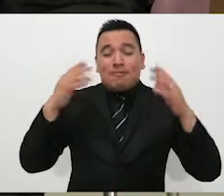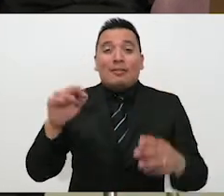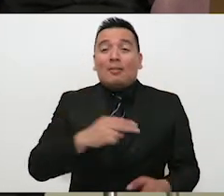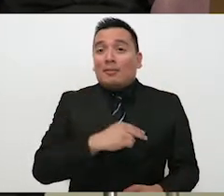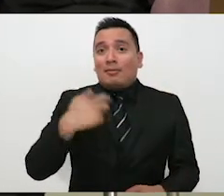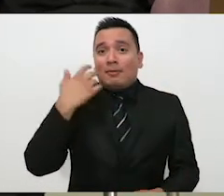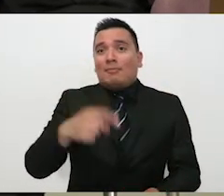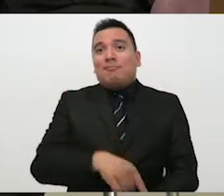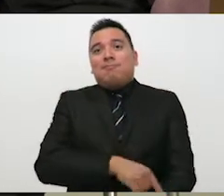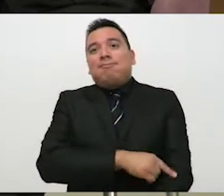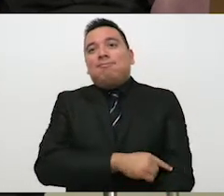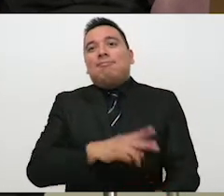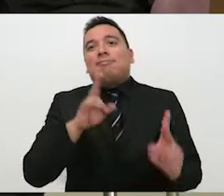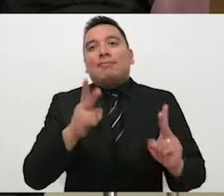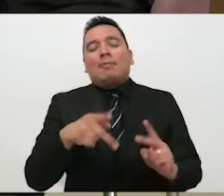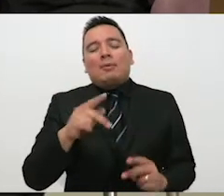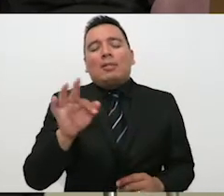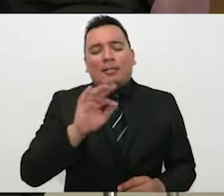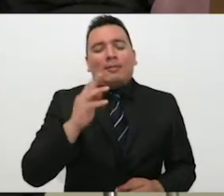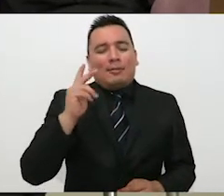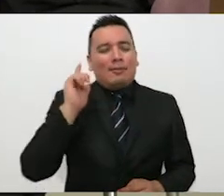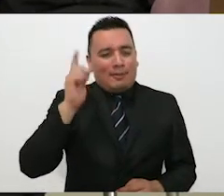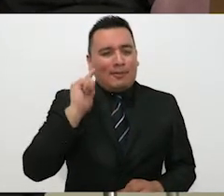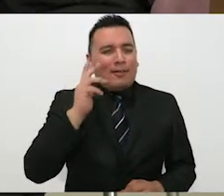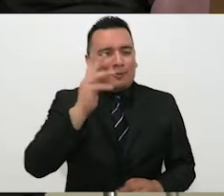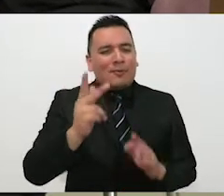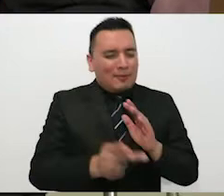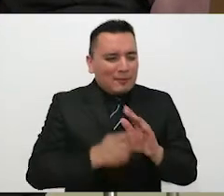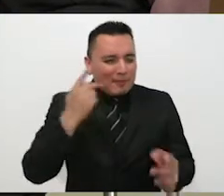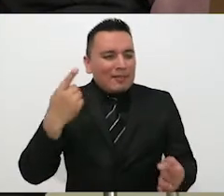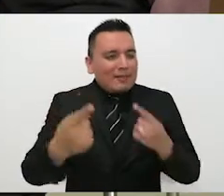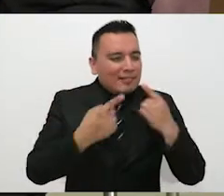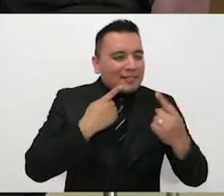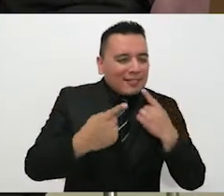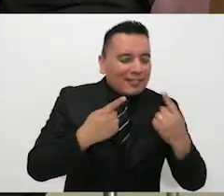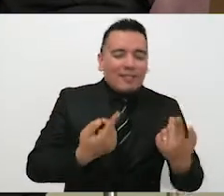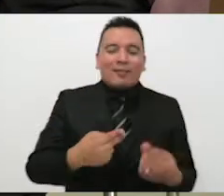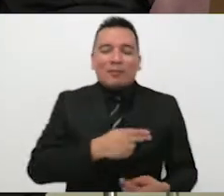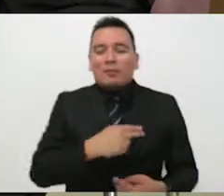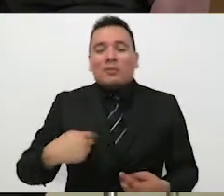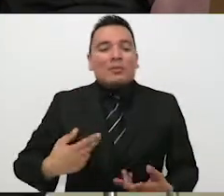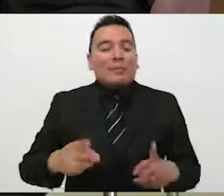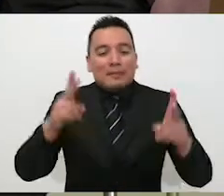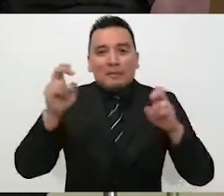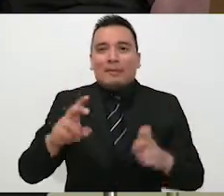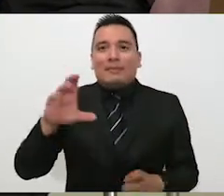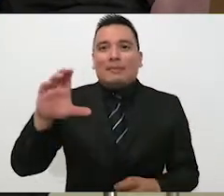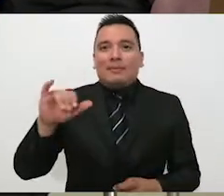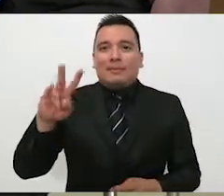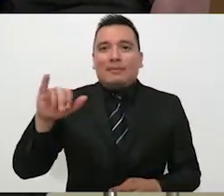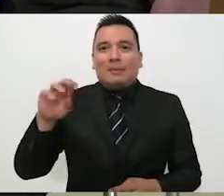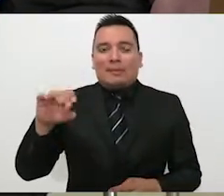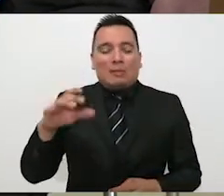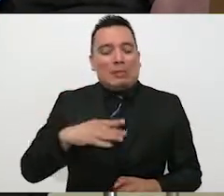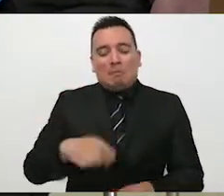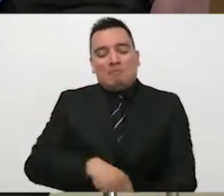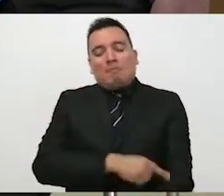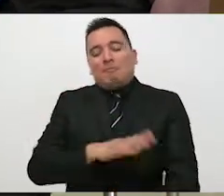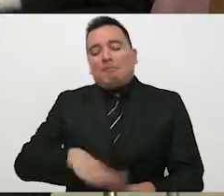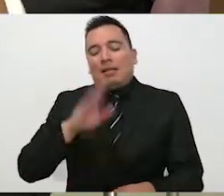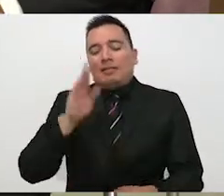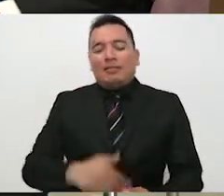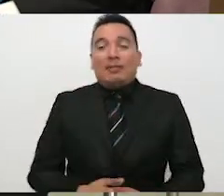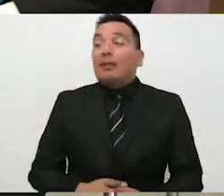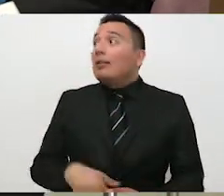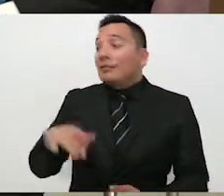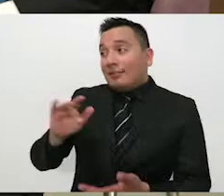posteriormente también la invitación para seguir hablando de educación cívica, que hay mucho todavía que platicar. Así es, pues muchas gracias por la oportunidad, muchísimas